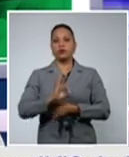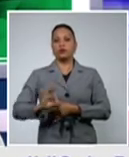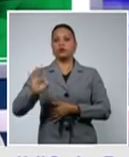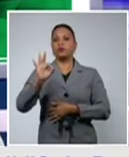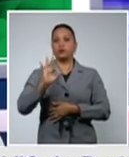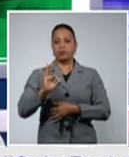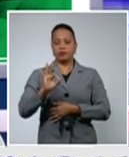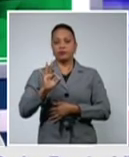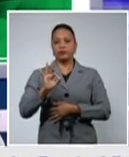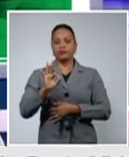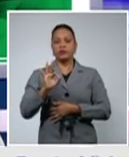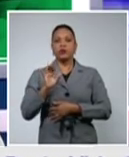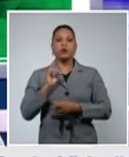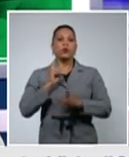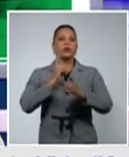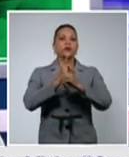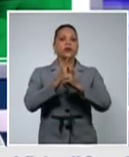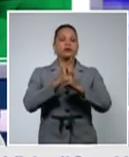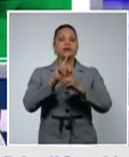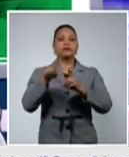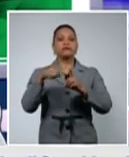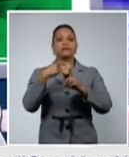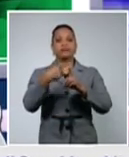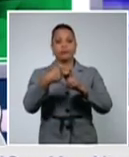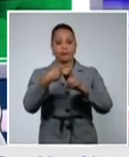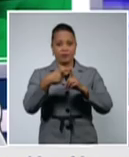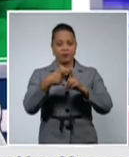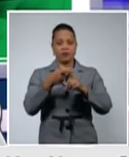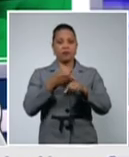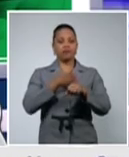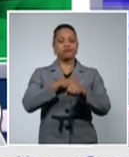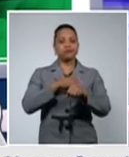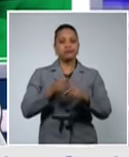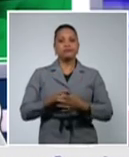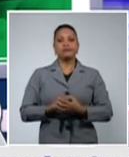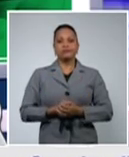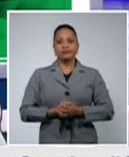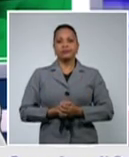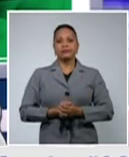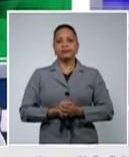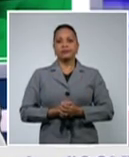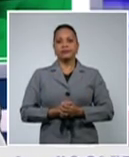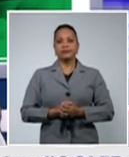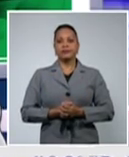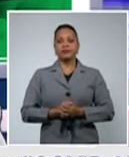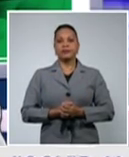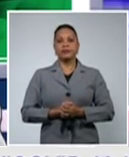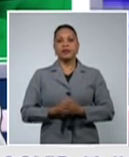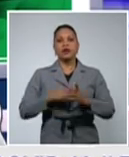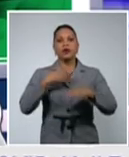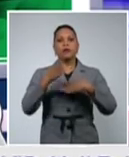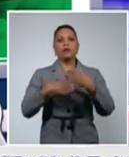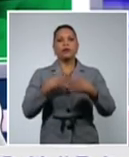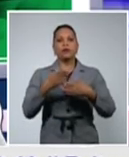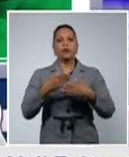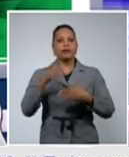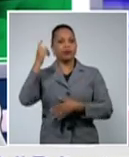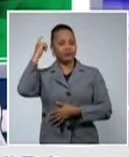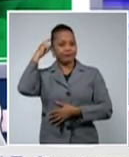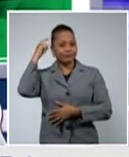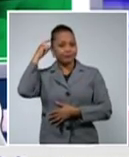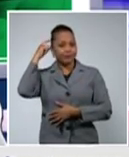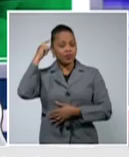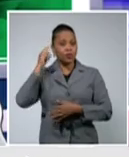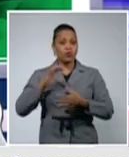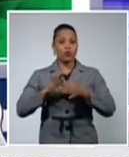contacto de un caso positivo previamente, con el antecedente de una encefalopatía crónica,